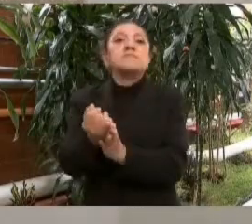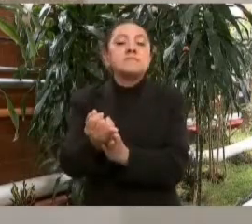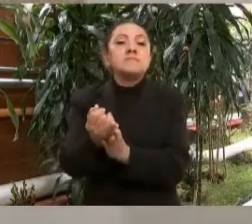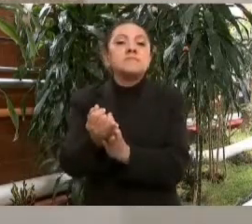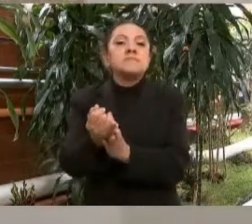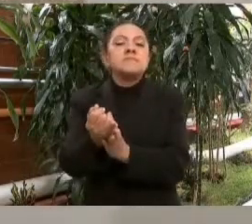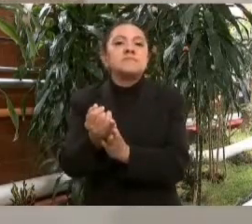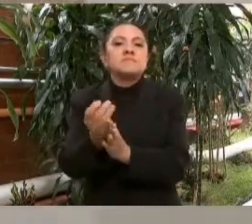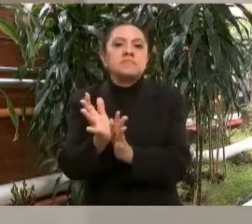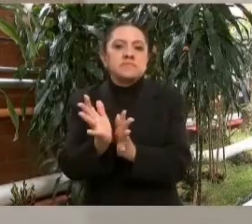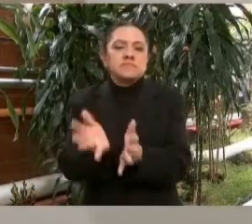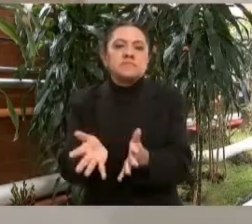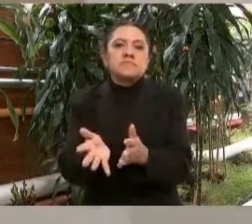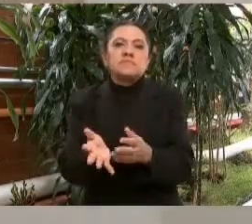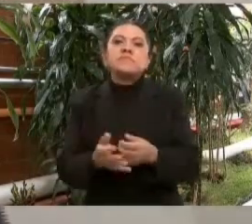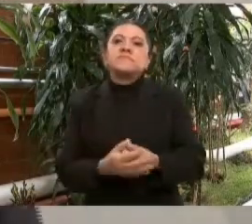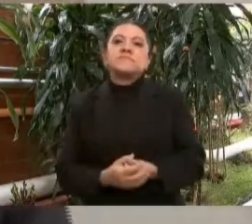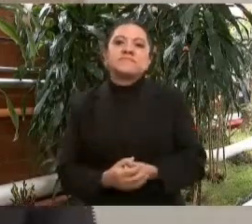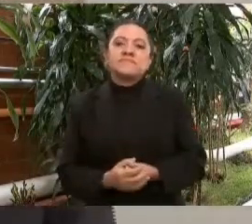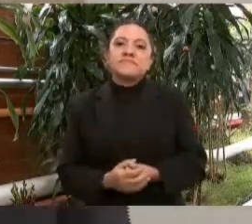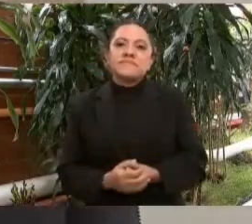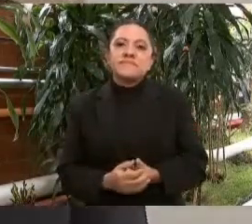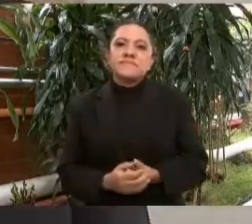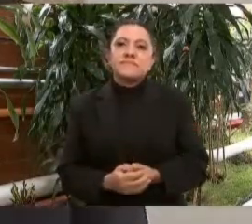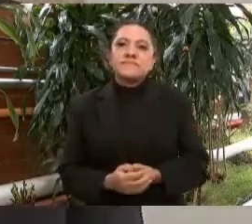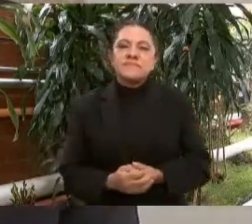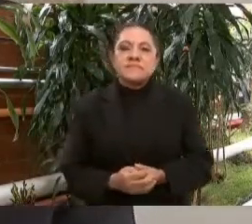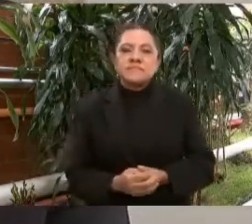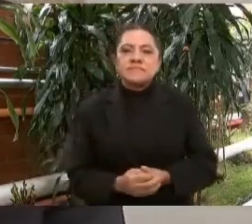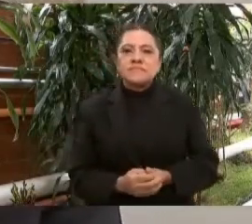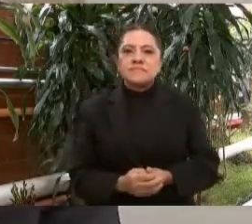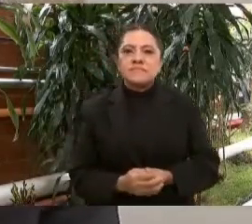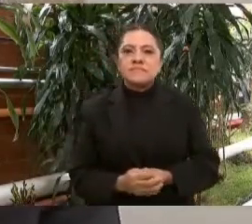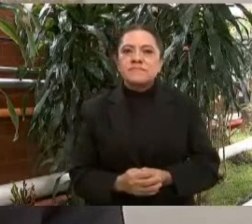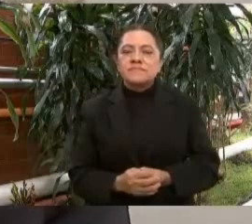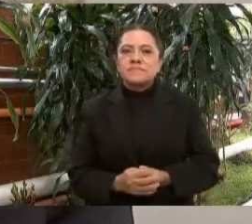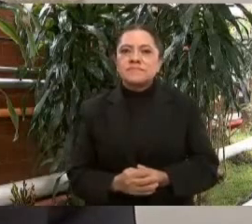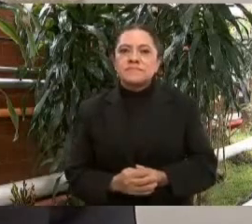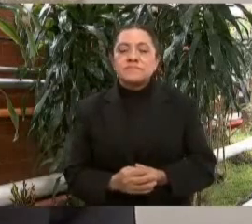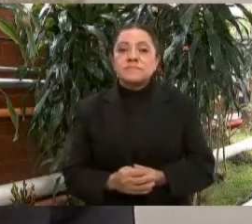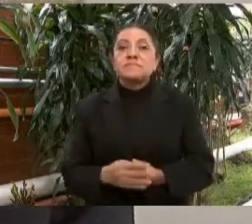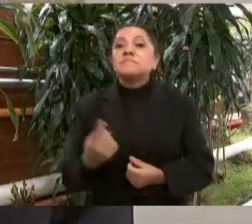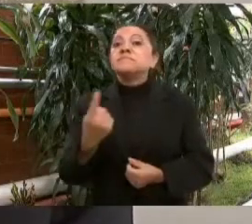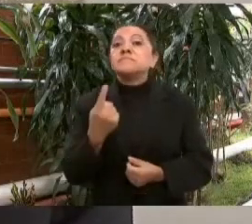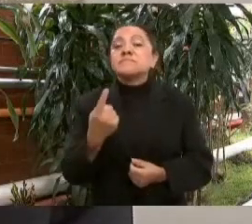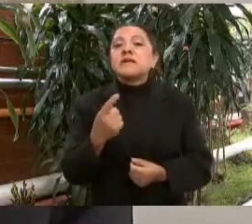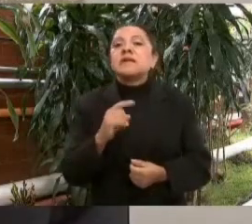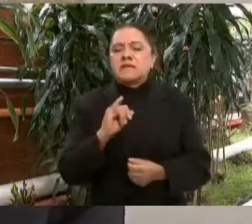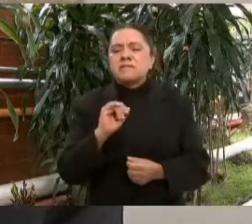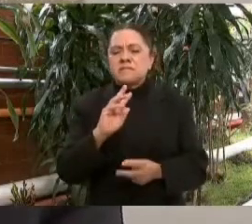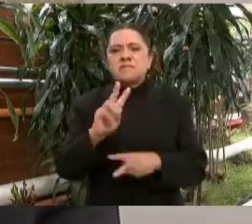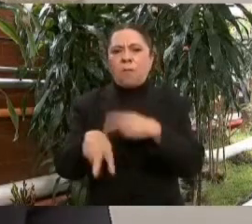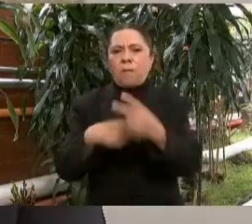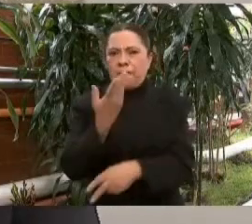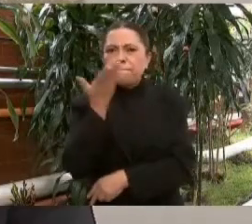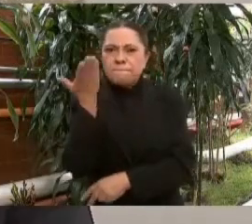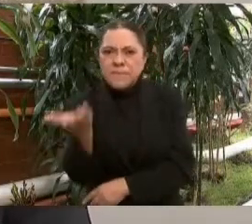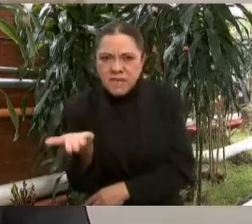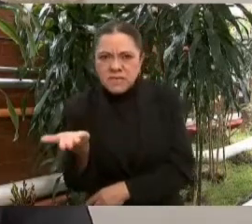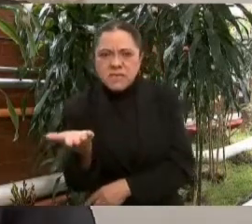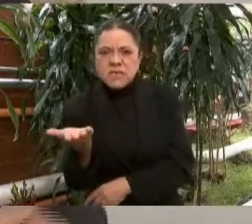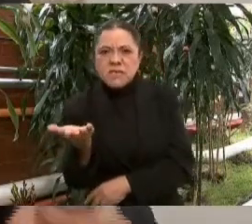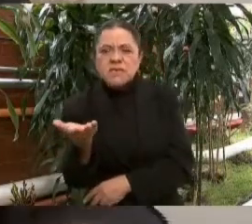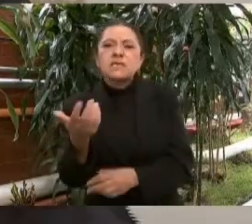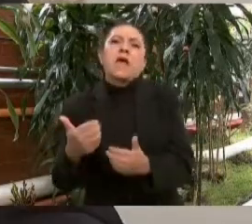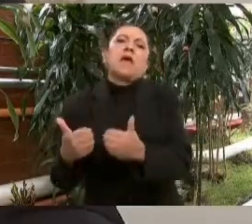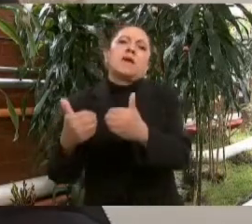decidimos que se iba a solicitar, se iba a pedir